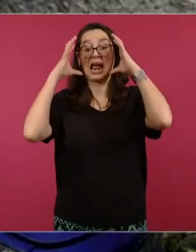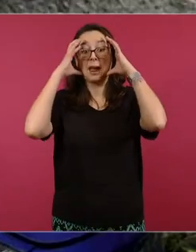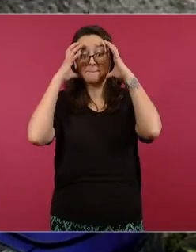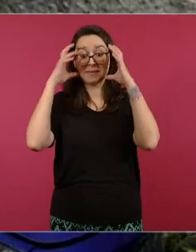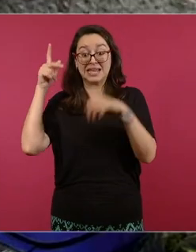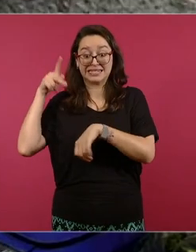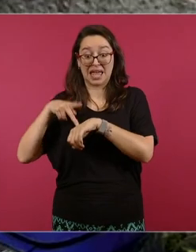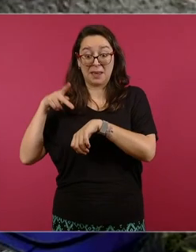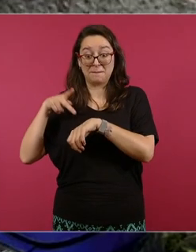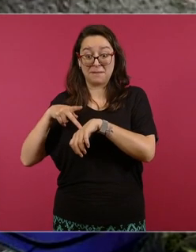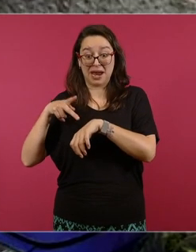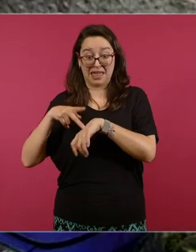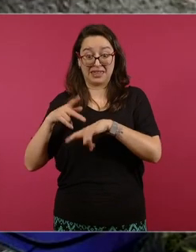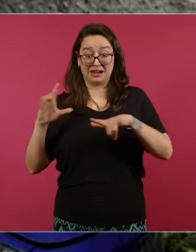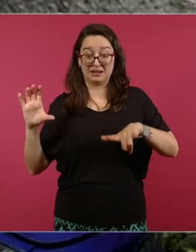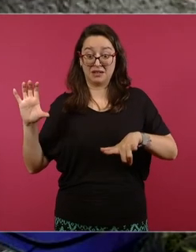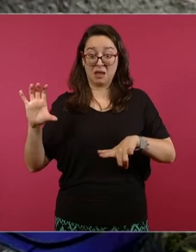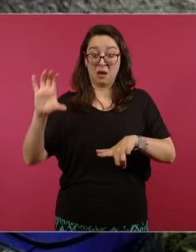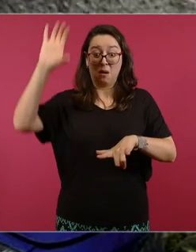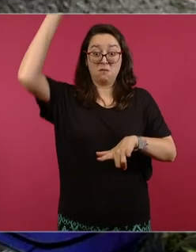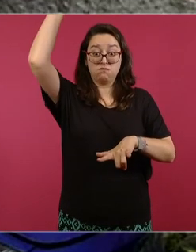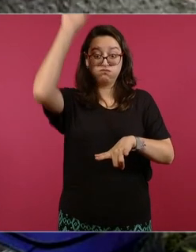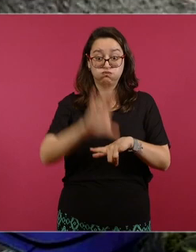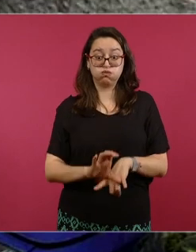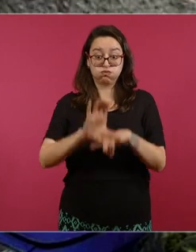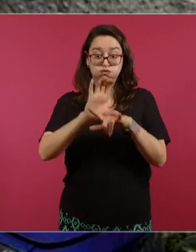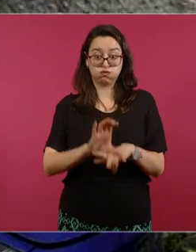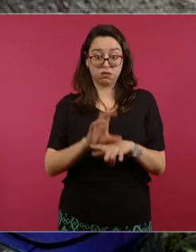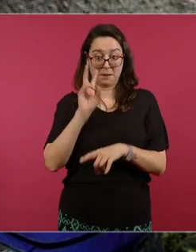una cabeza colosal olmeca